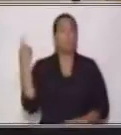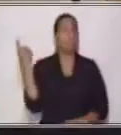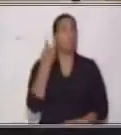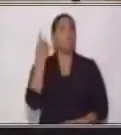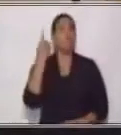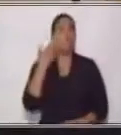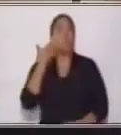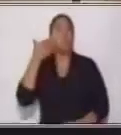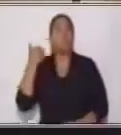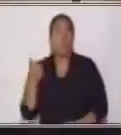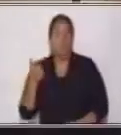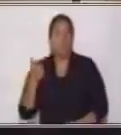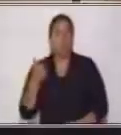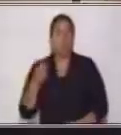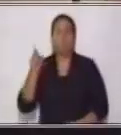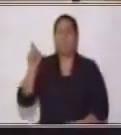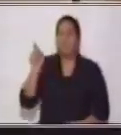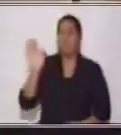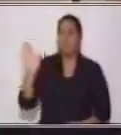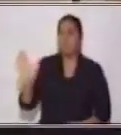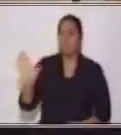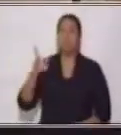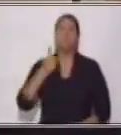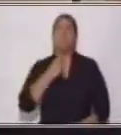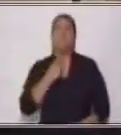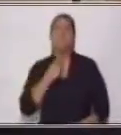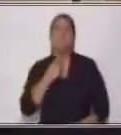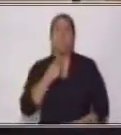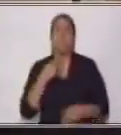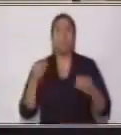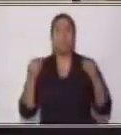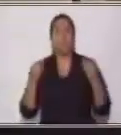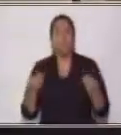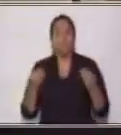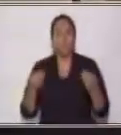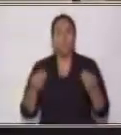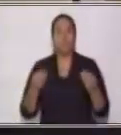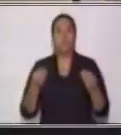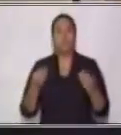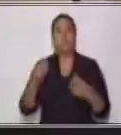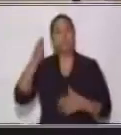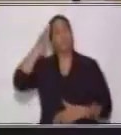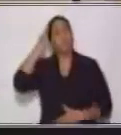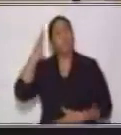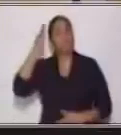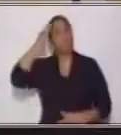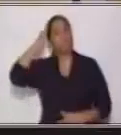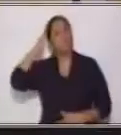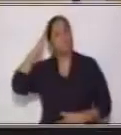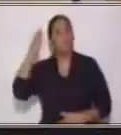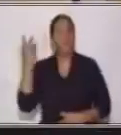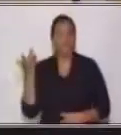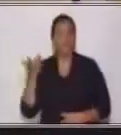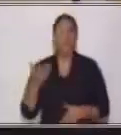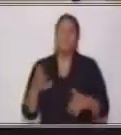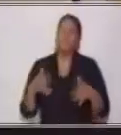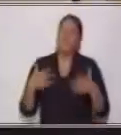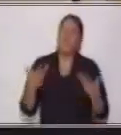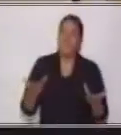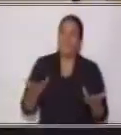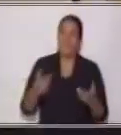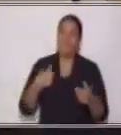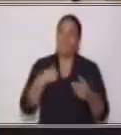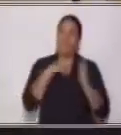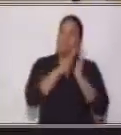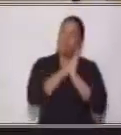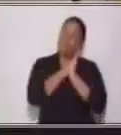A ella le gustaba mucho sobarme mi cabeza. Ajá. Y fíjate que me quedaba hasta dormida